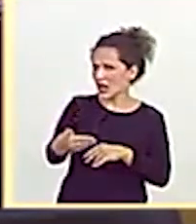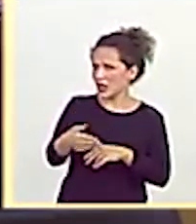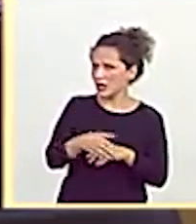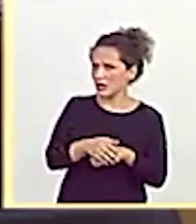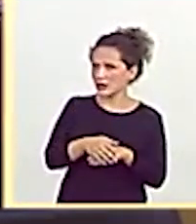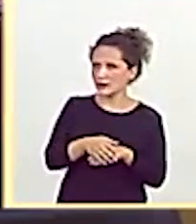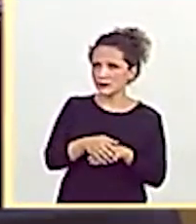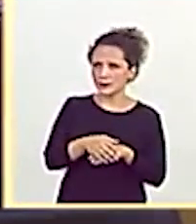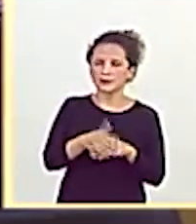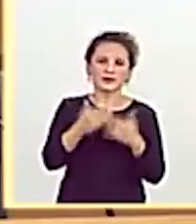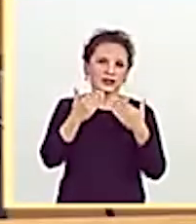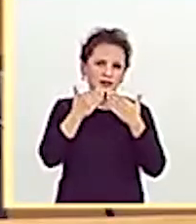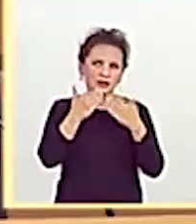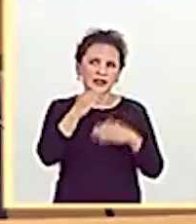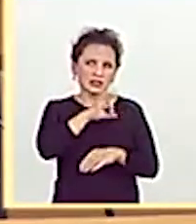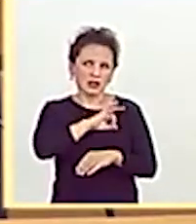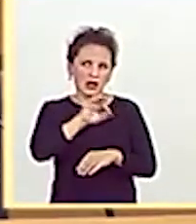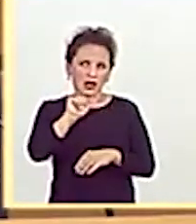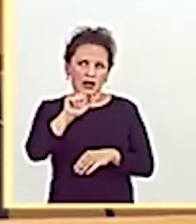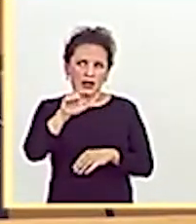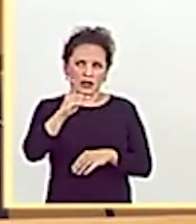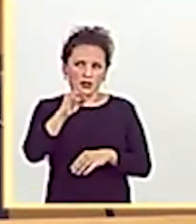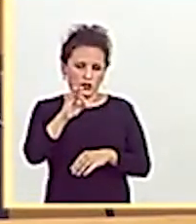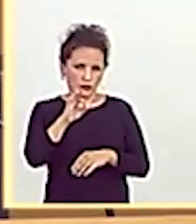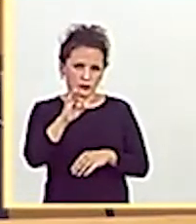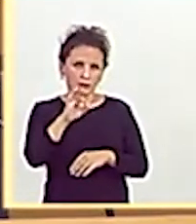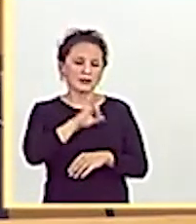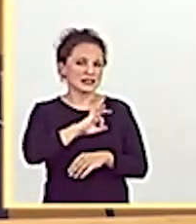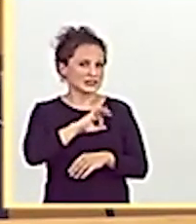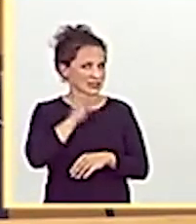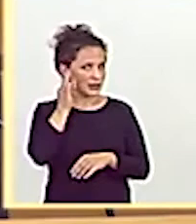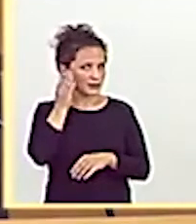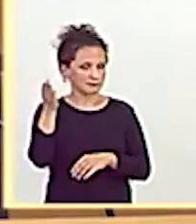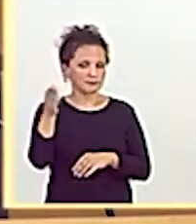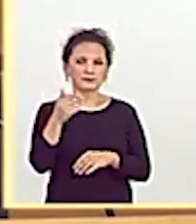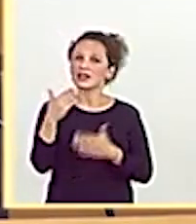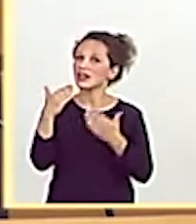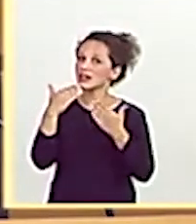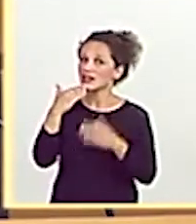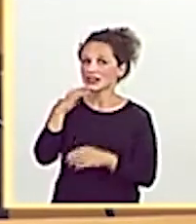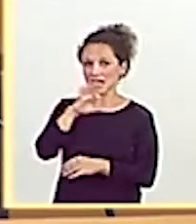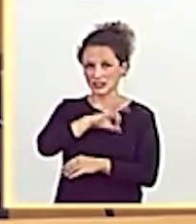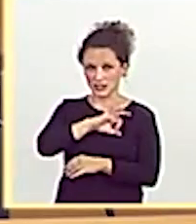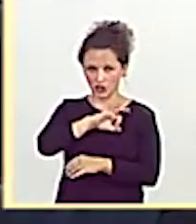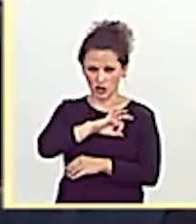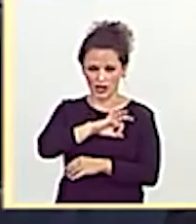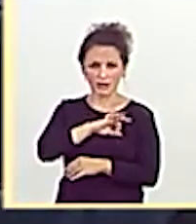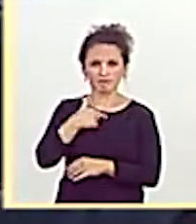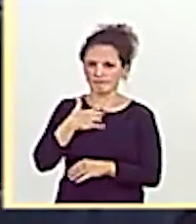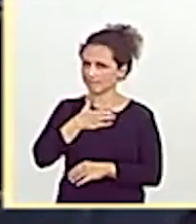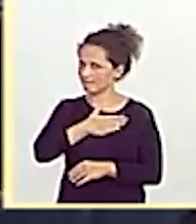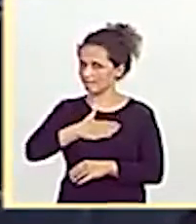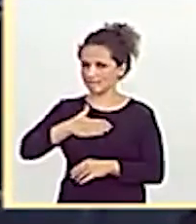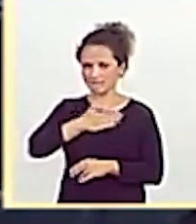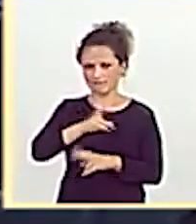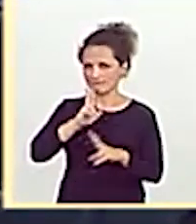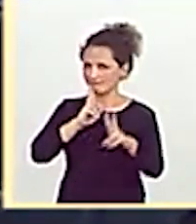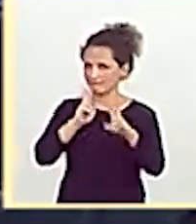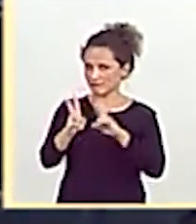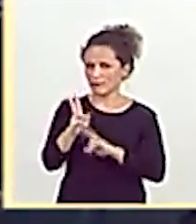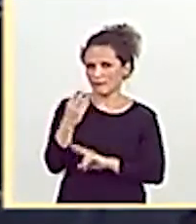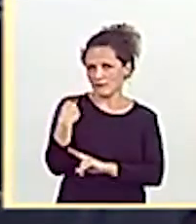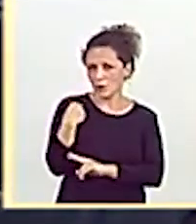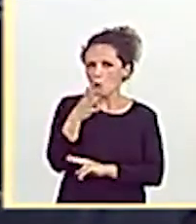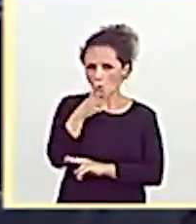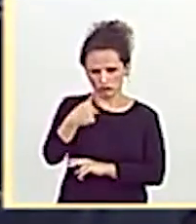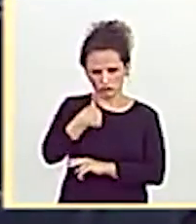senadora Edo Señora ministra, tiene la palabra Gracias, señoría Estoy encantada de responderle esta pregunta por empeño